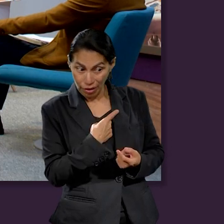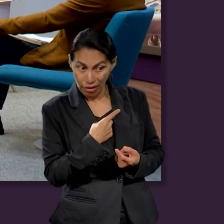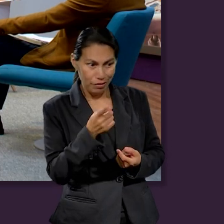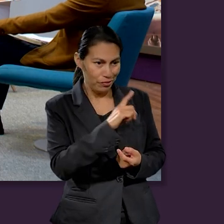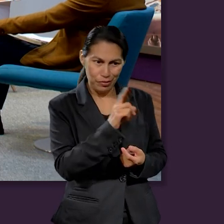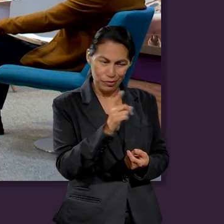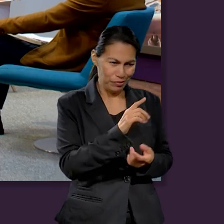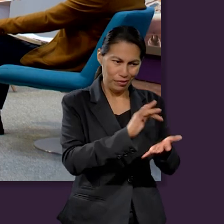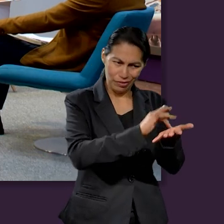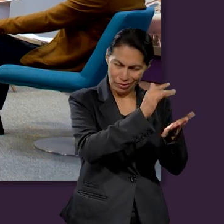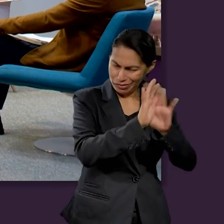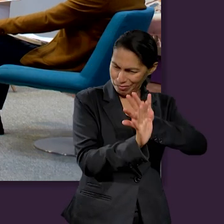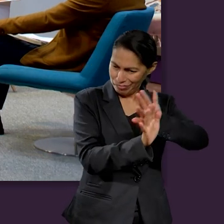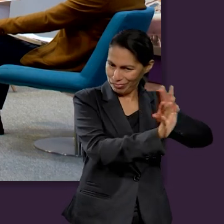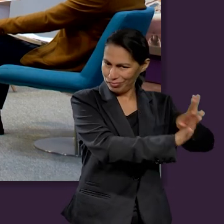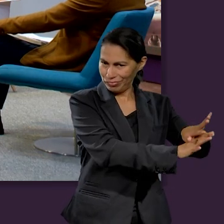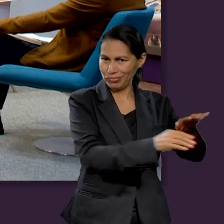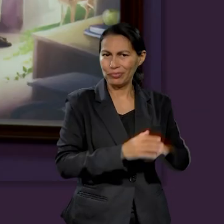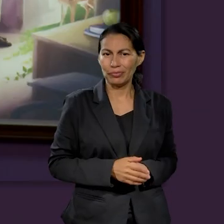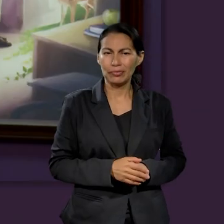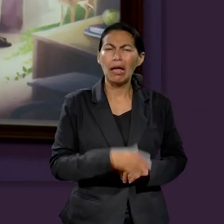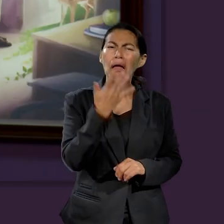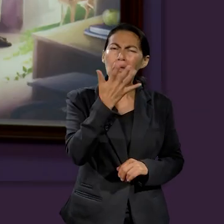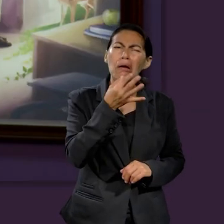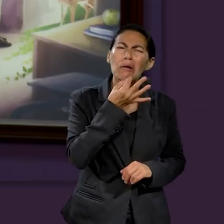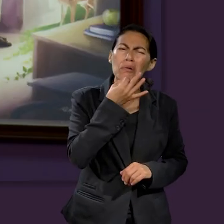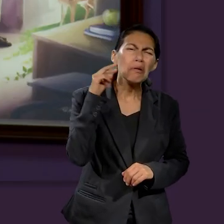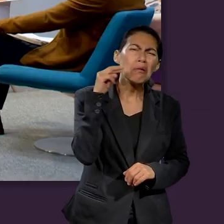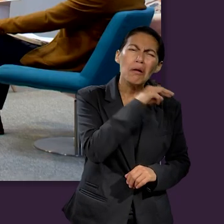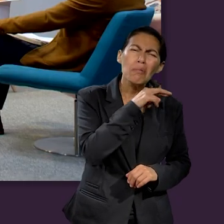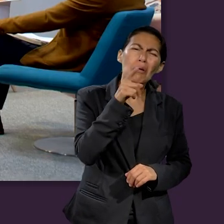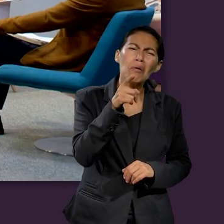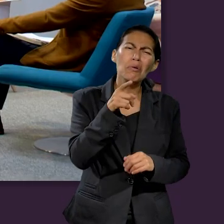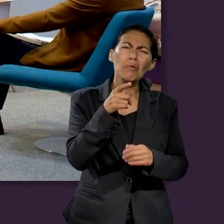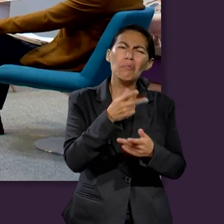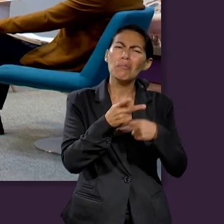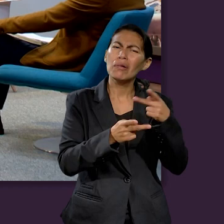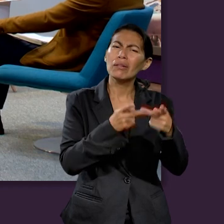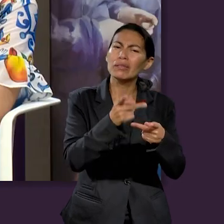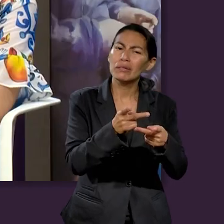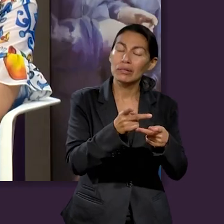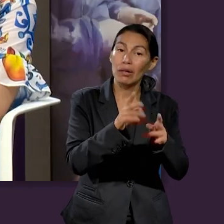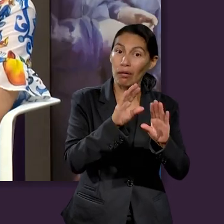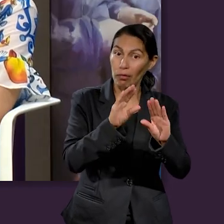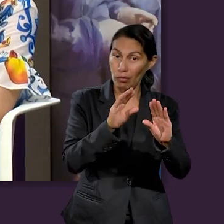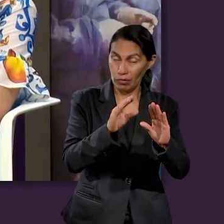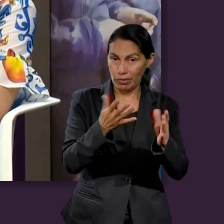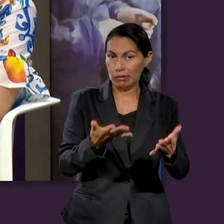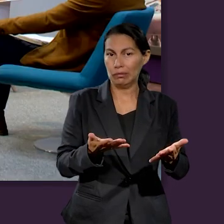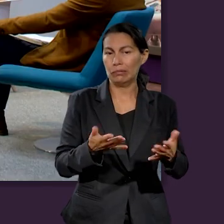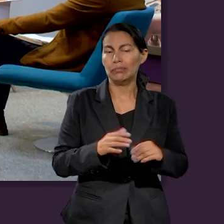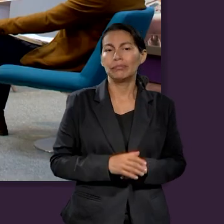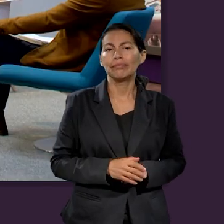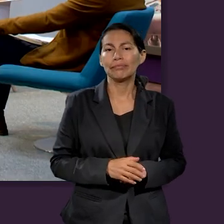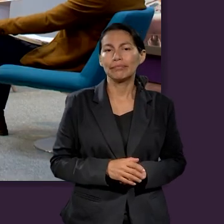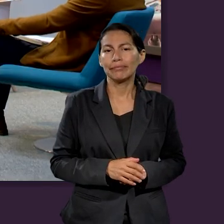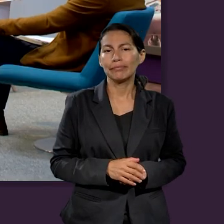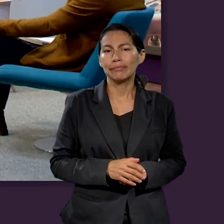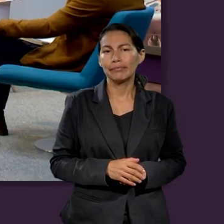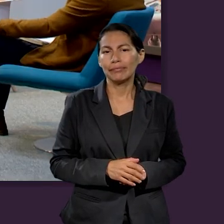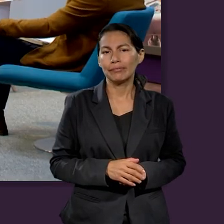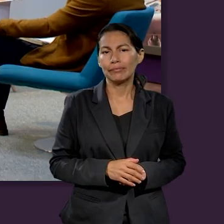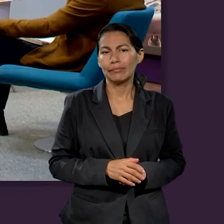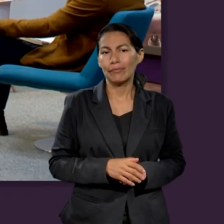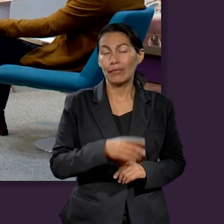ustedes un préstamo así? ¿No? No. Esa no. Porque cuando se les ofrezcan no los acepto. De que te dicen, oye, en cinco